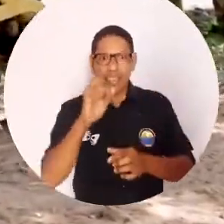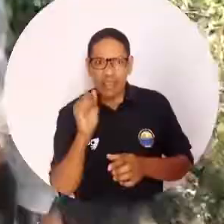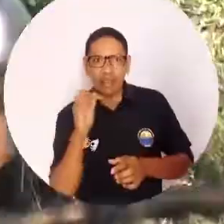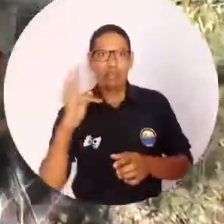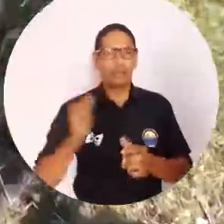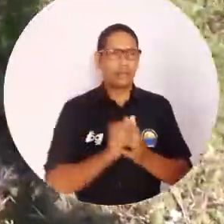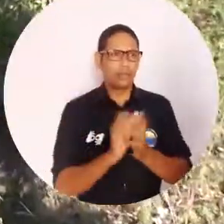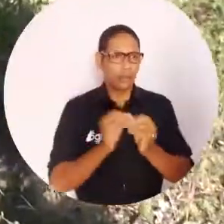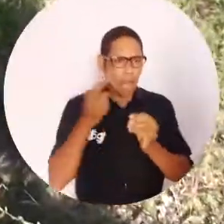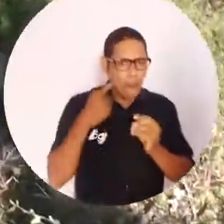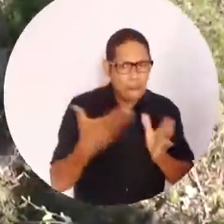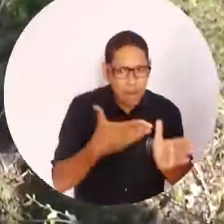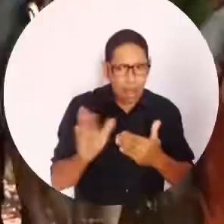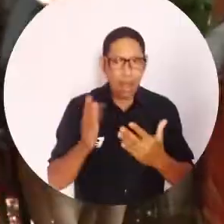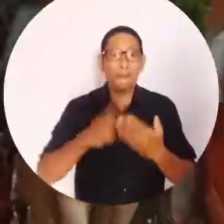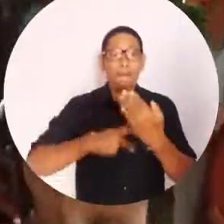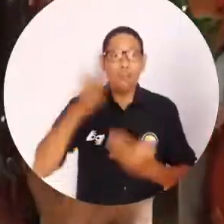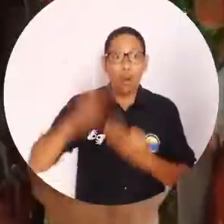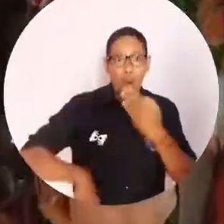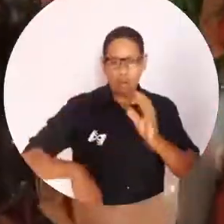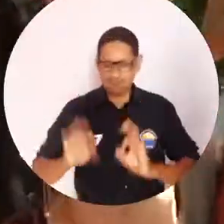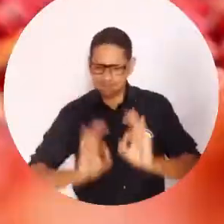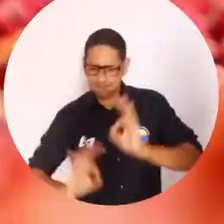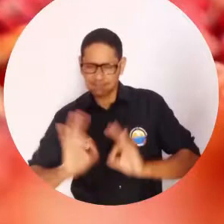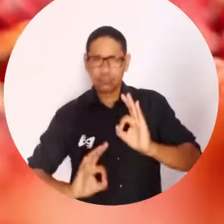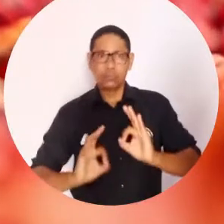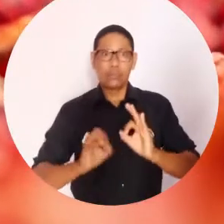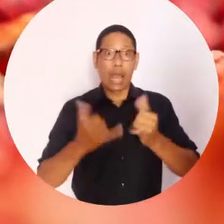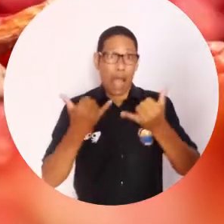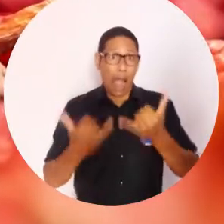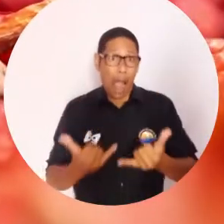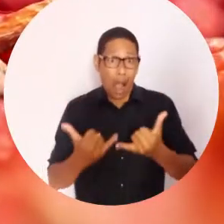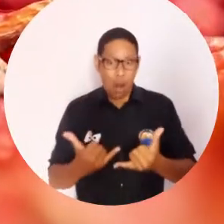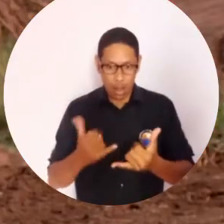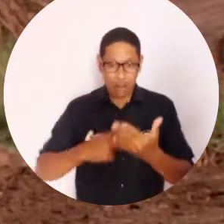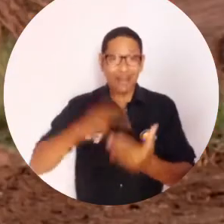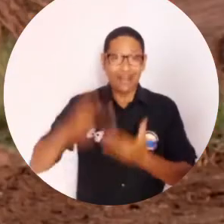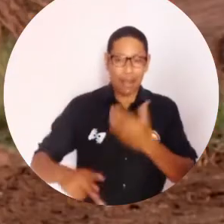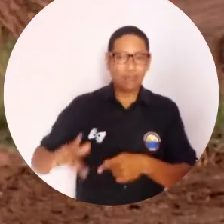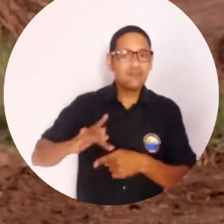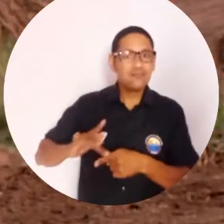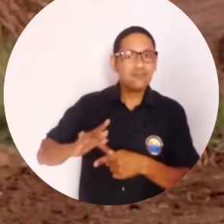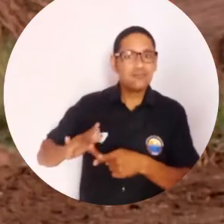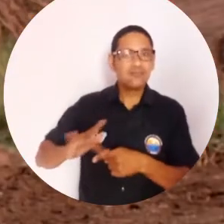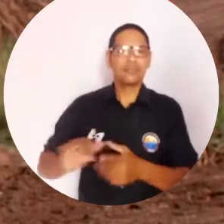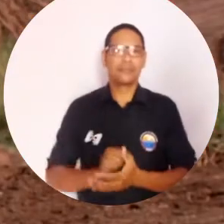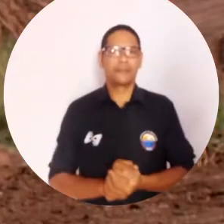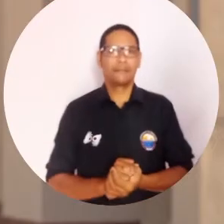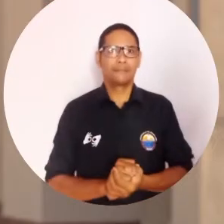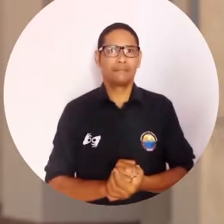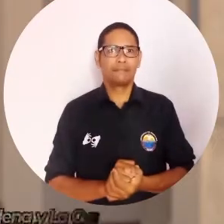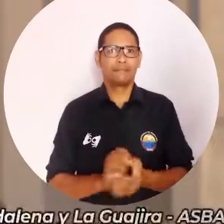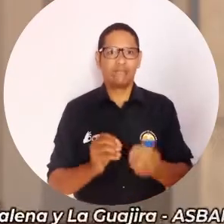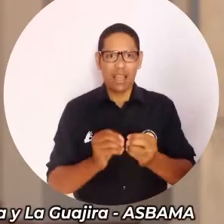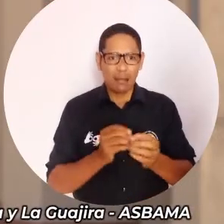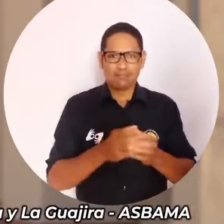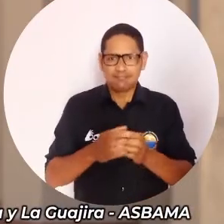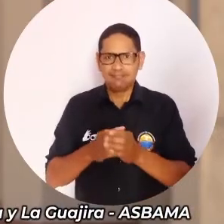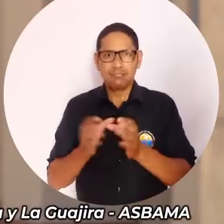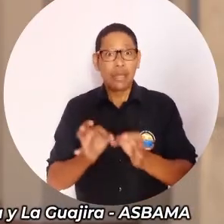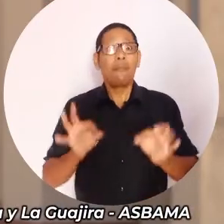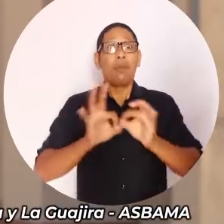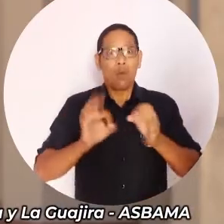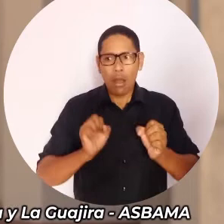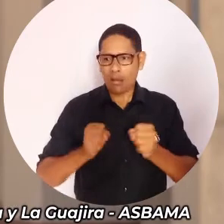comienzo del PDE, en la planeación, en la formulación de proyectos y ahora próximamente en la ejecución. El mensaje desde el sector